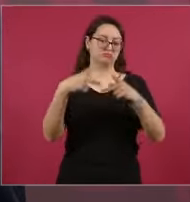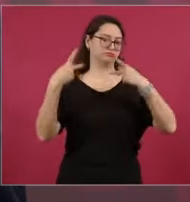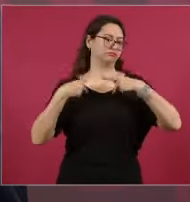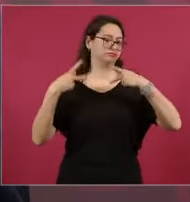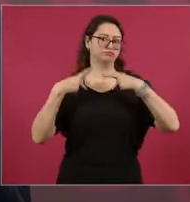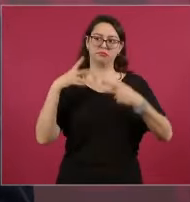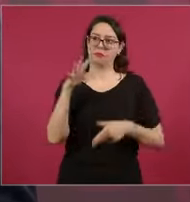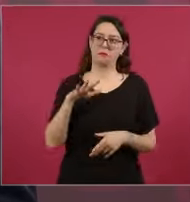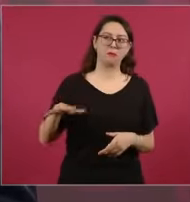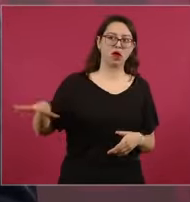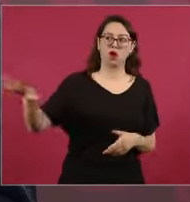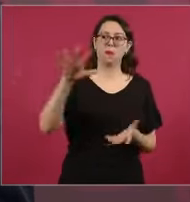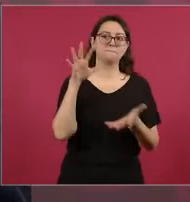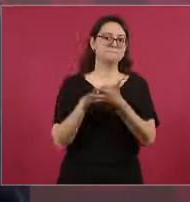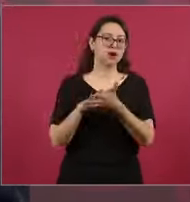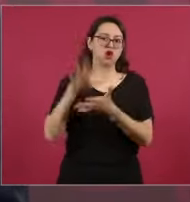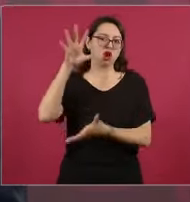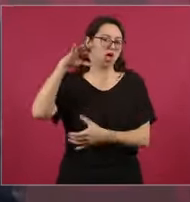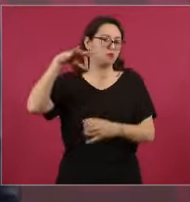y libre.